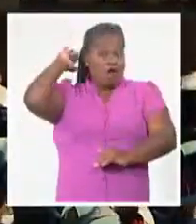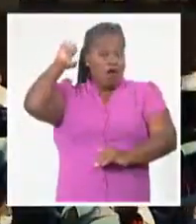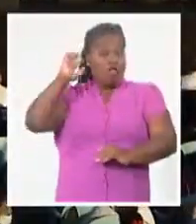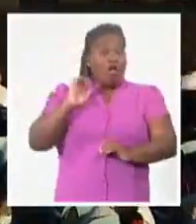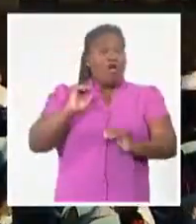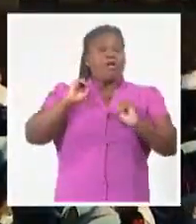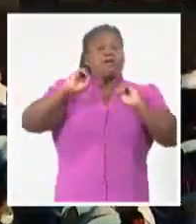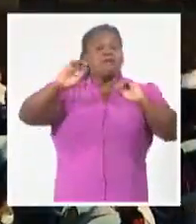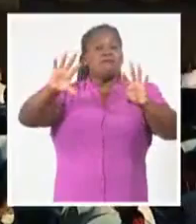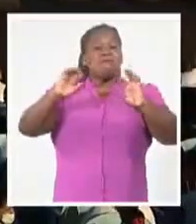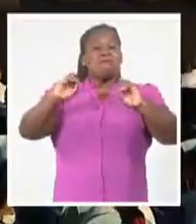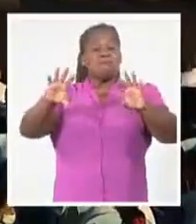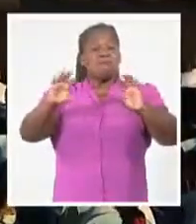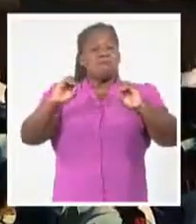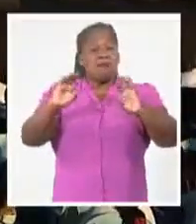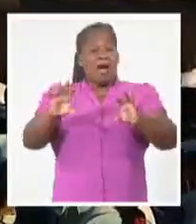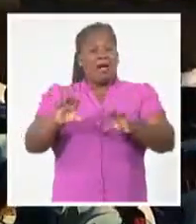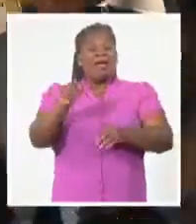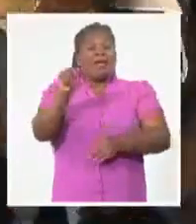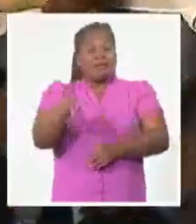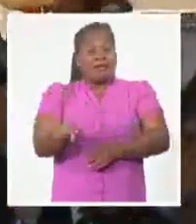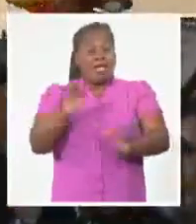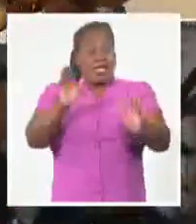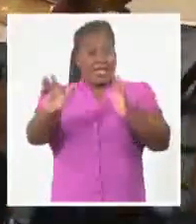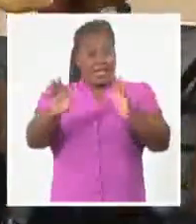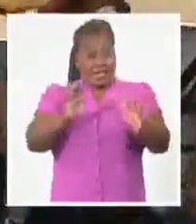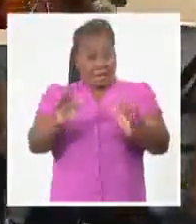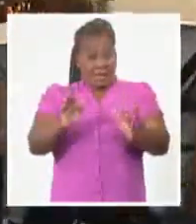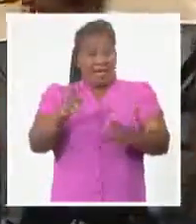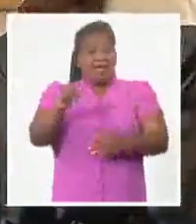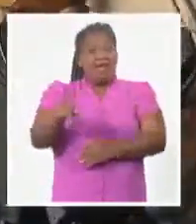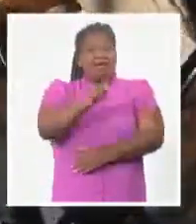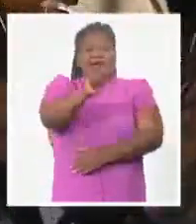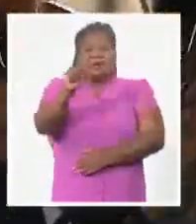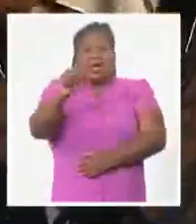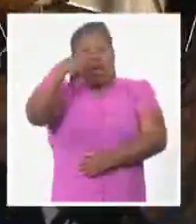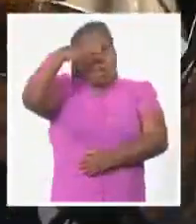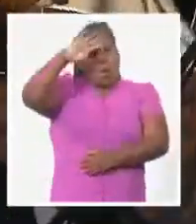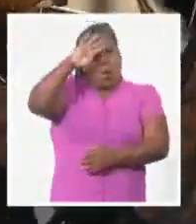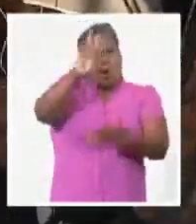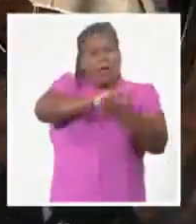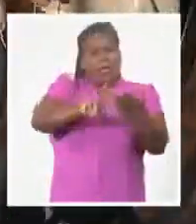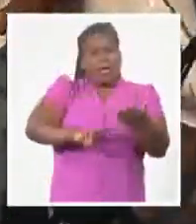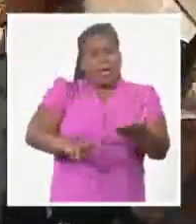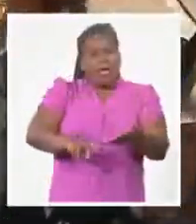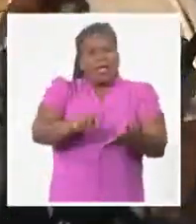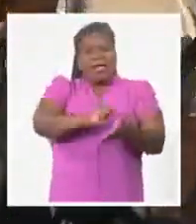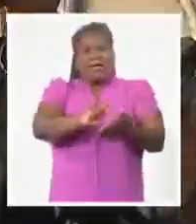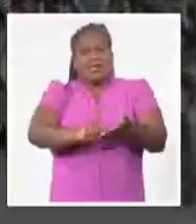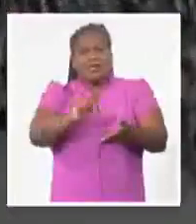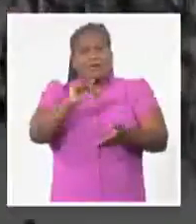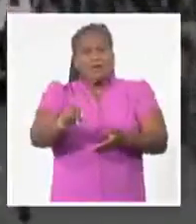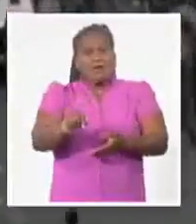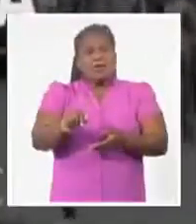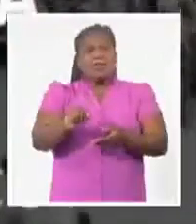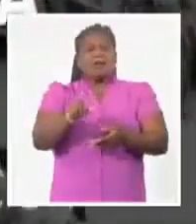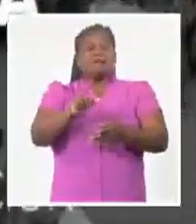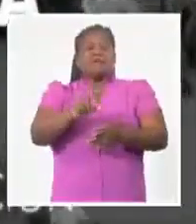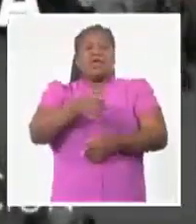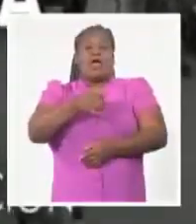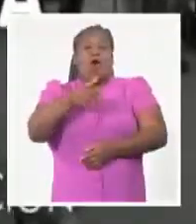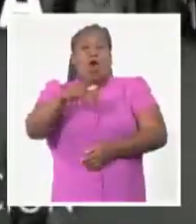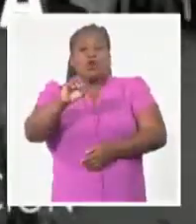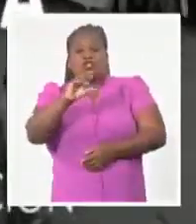icónicas de la campaña de alfabetización, fragmentos de intervenciones de Armando Jard, José Ramón